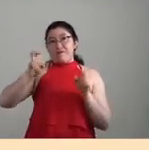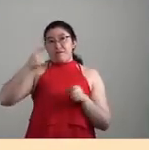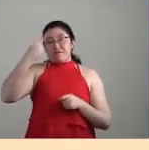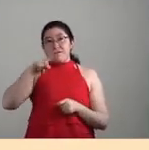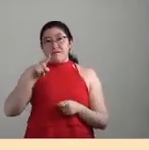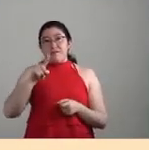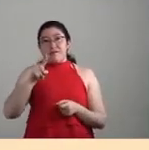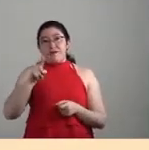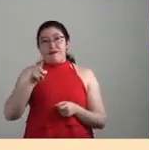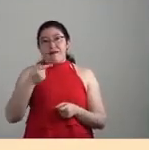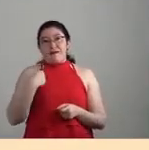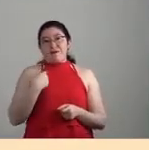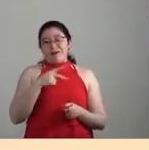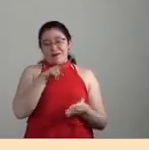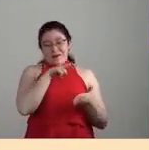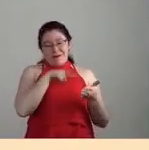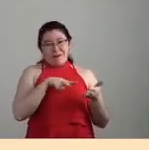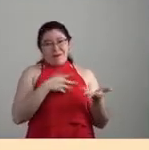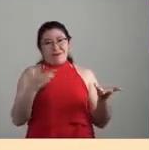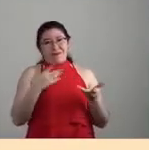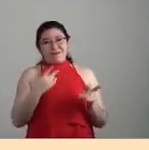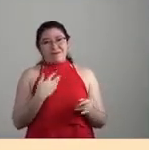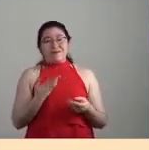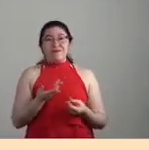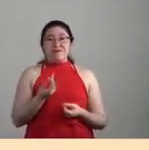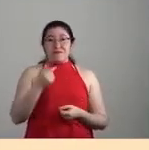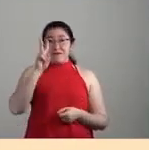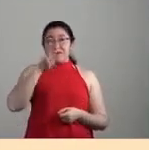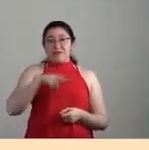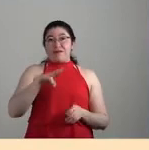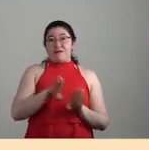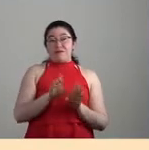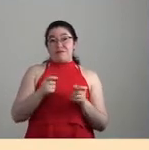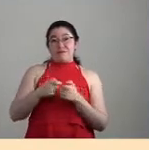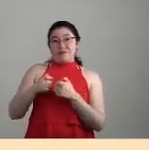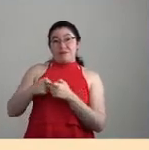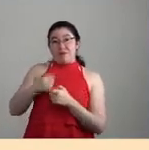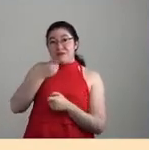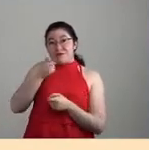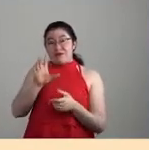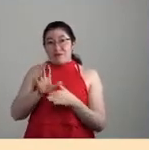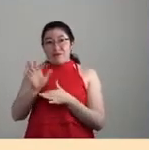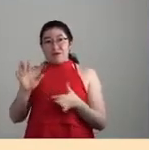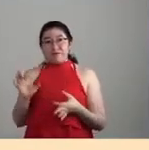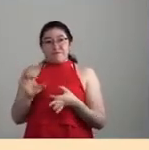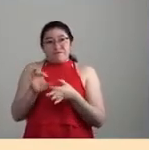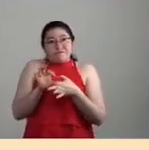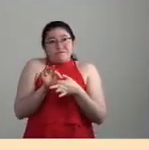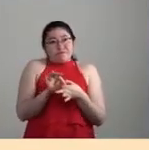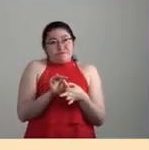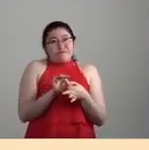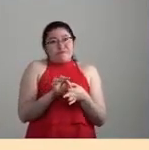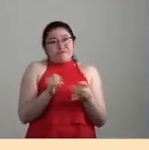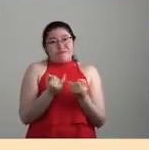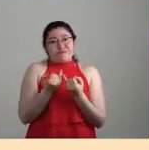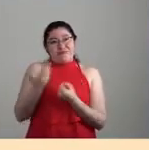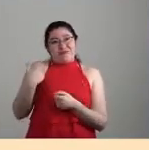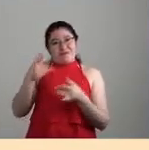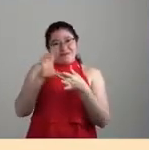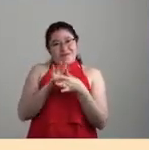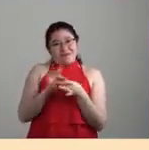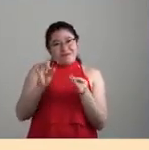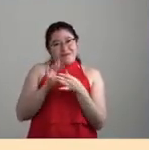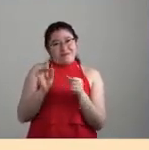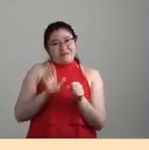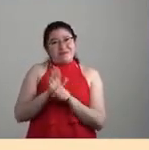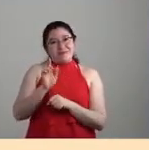acercarse a estos textos. Realmente, la crisis pandémica, una crisis que está conectada con precisamente lo que comentábamos antes, la